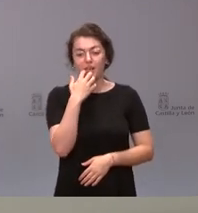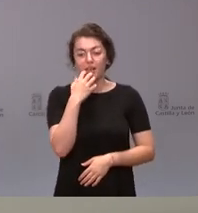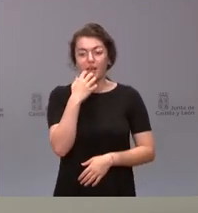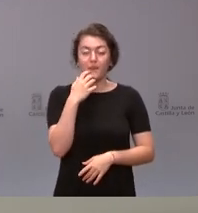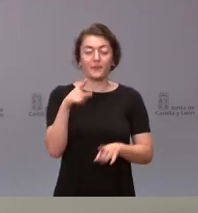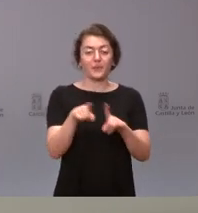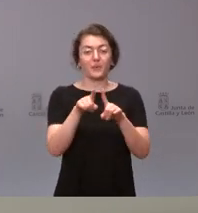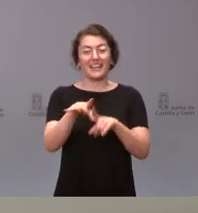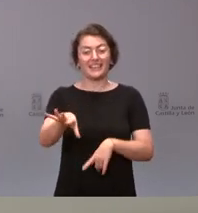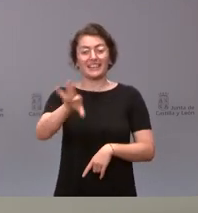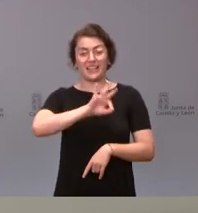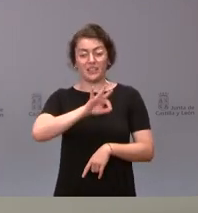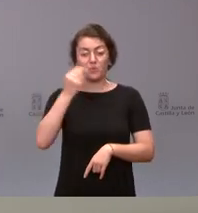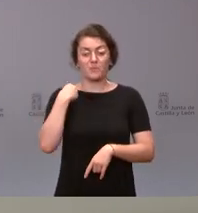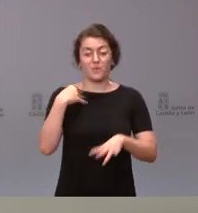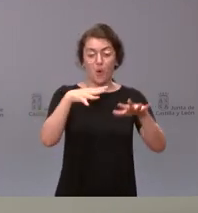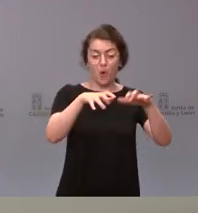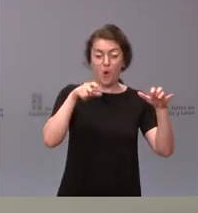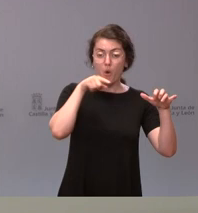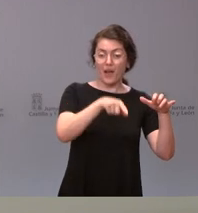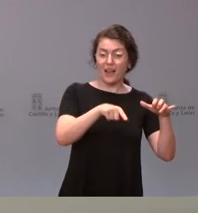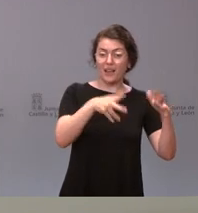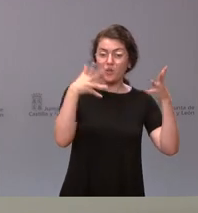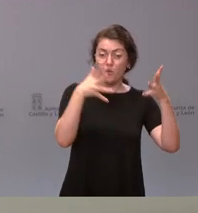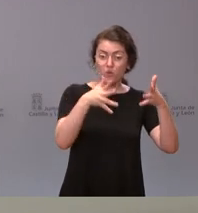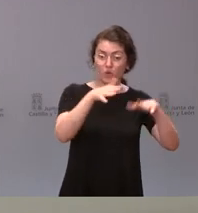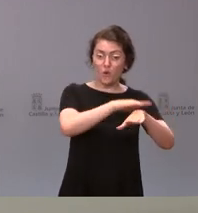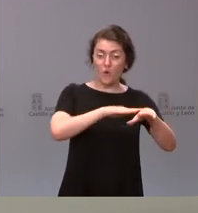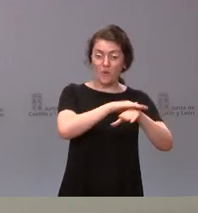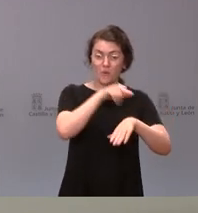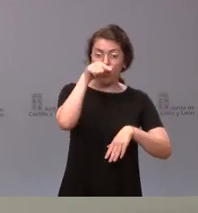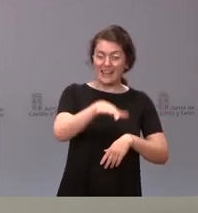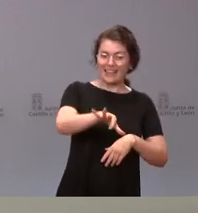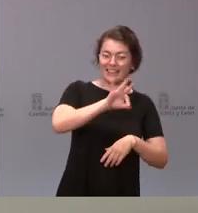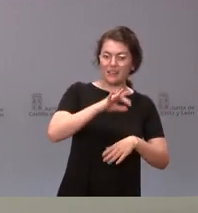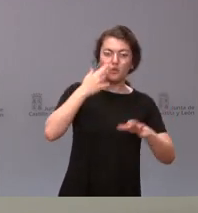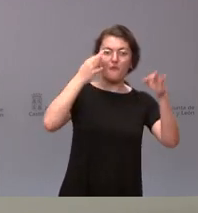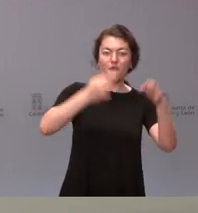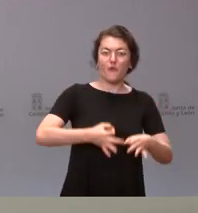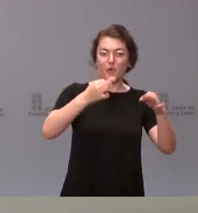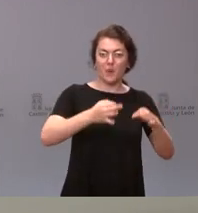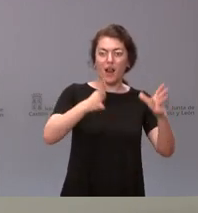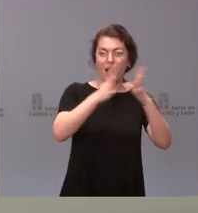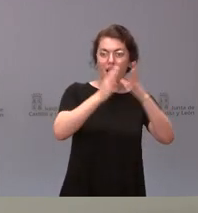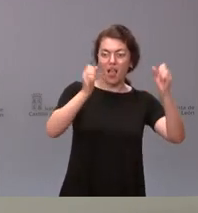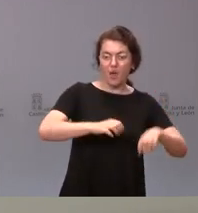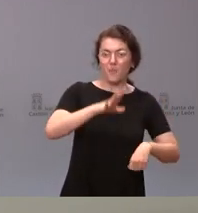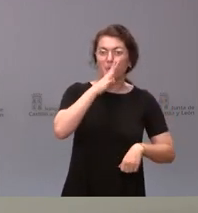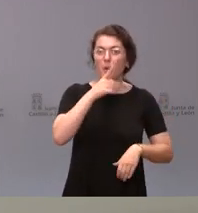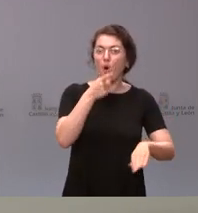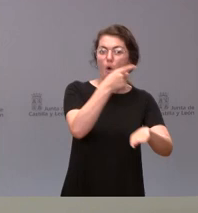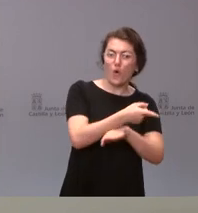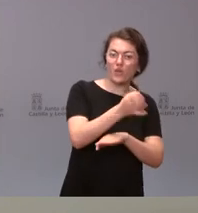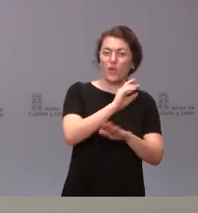tomada formalmente en un acuerdo del Consejo de Gobierno por parte de una orden o un